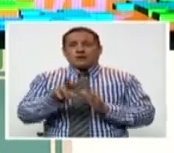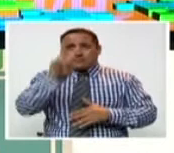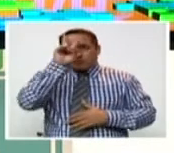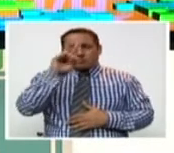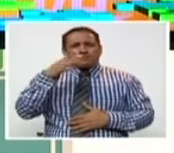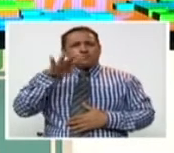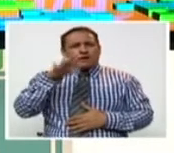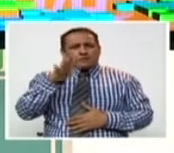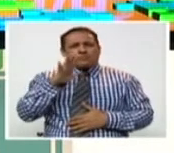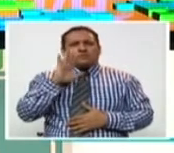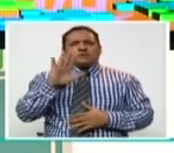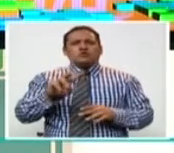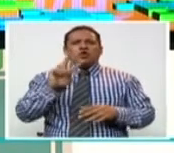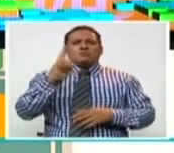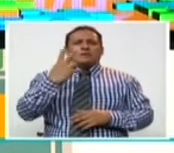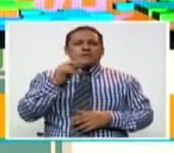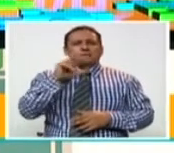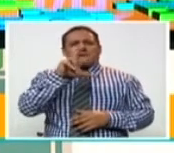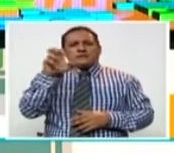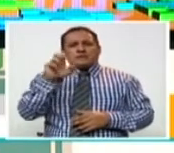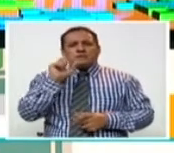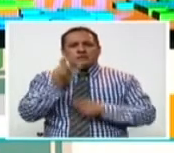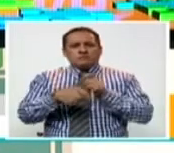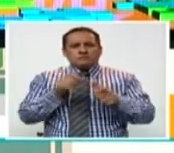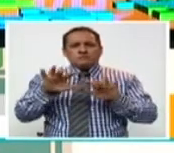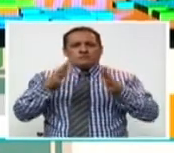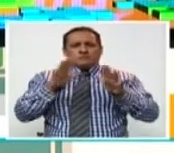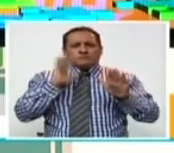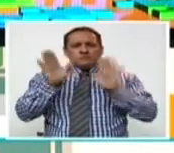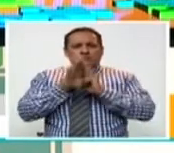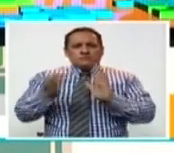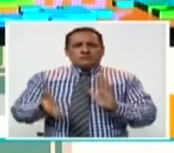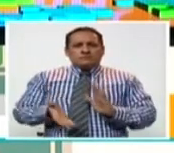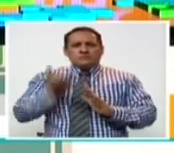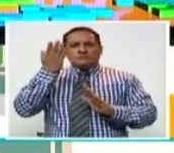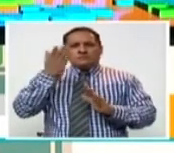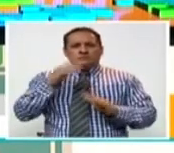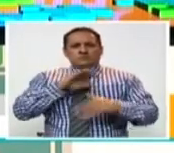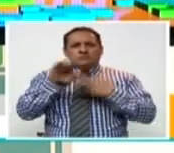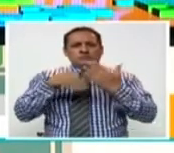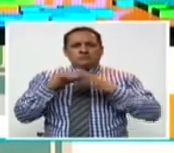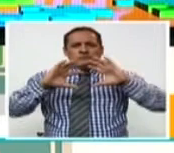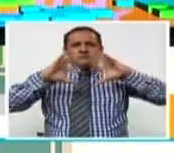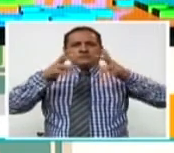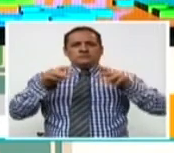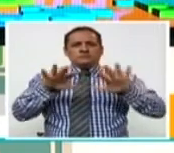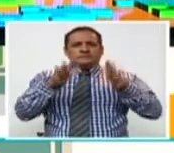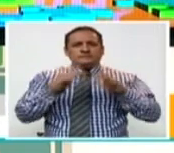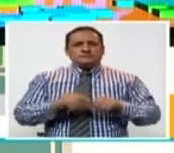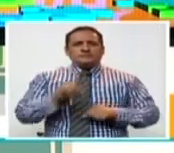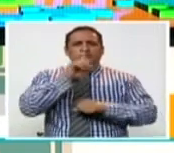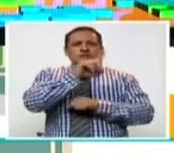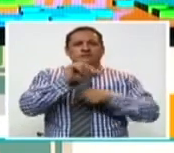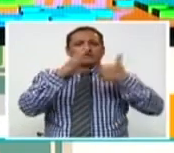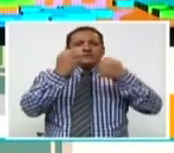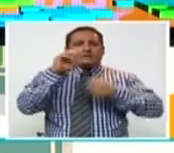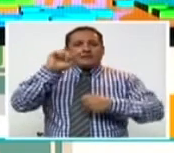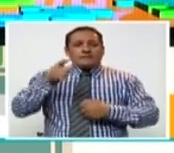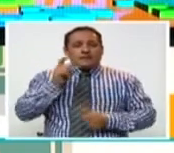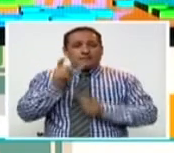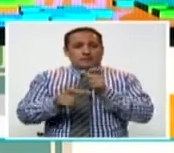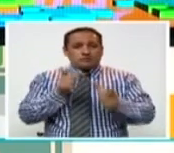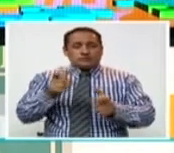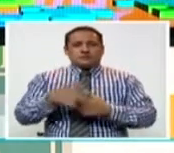En el Perú se calculan casi 2.300 casos, probablemente un poquito más. En el mundo son como más de 160